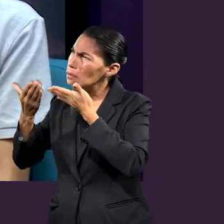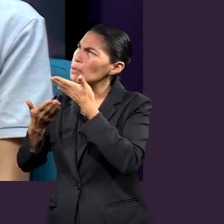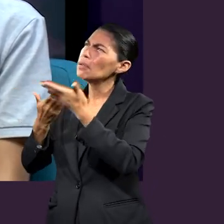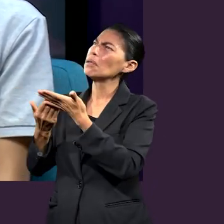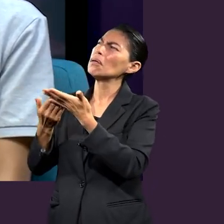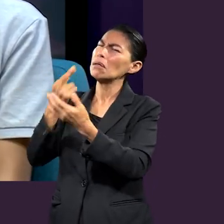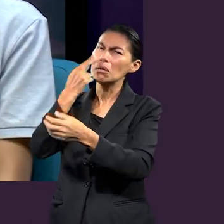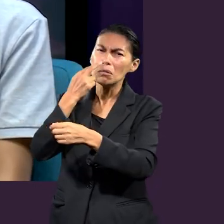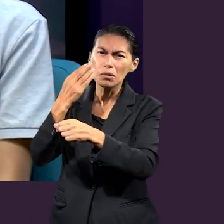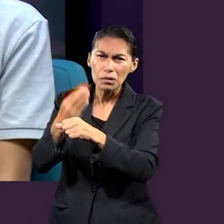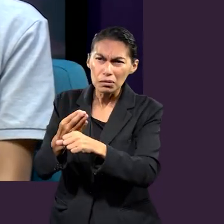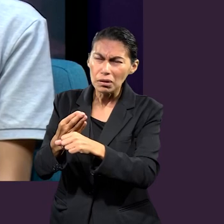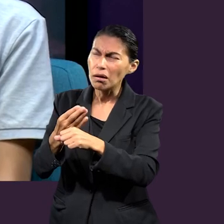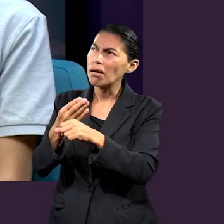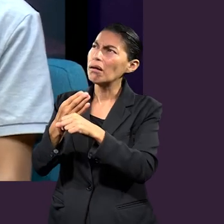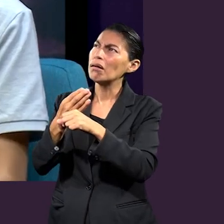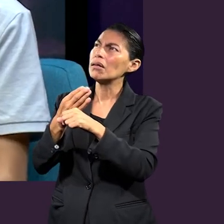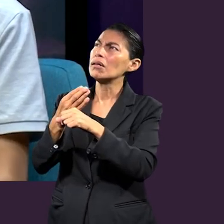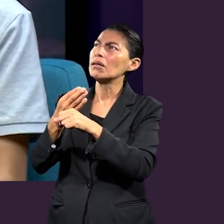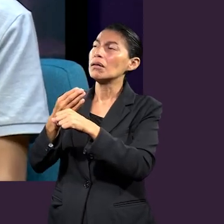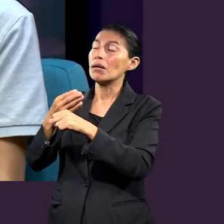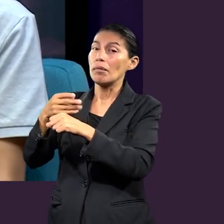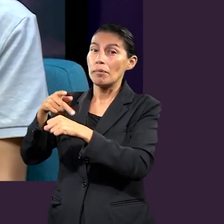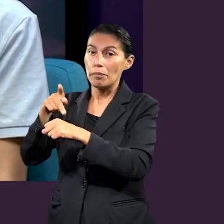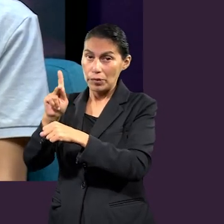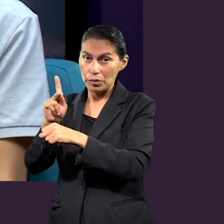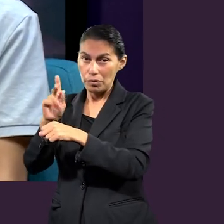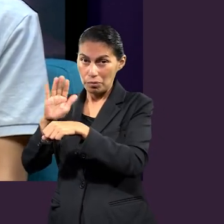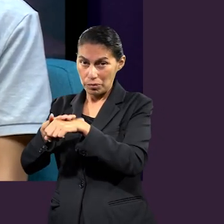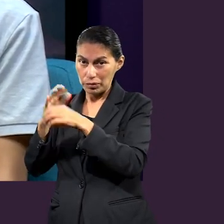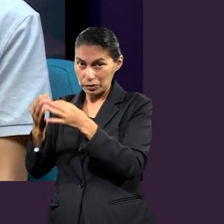que tenemos, bueno, sí, responsabilidades,